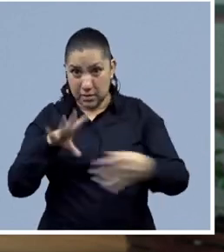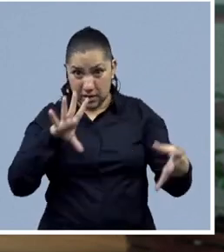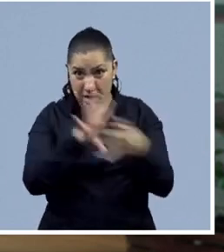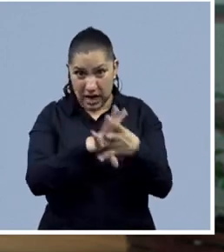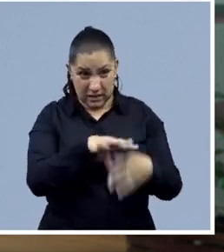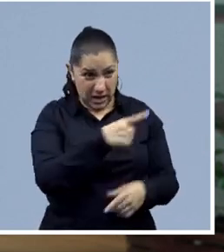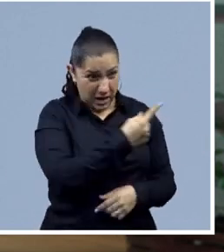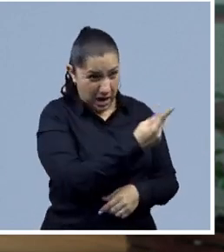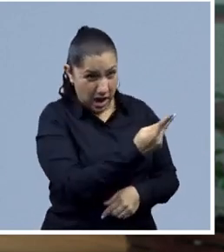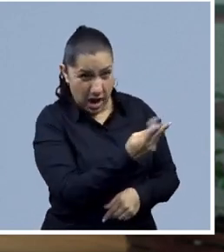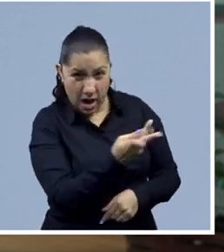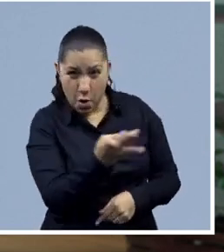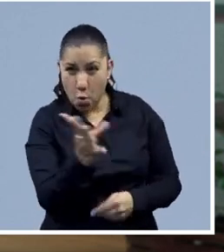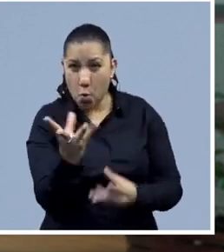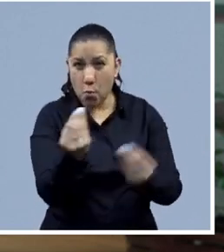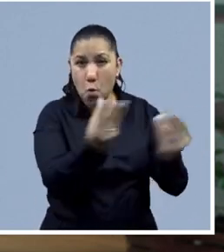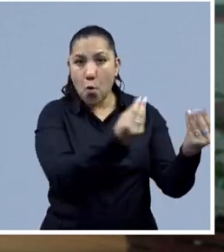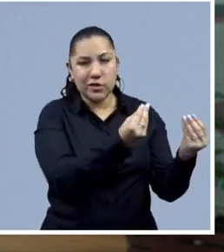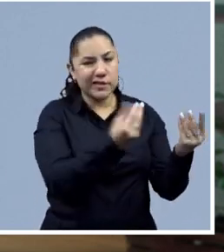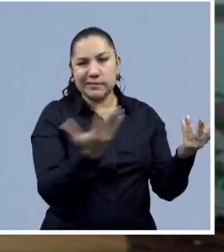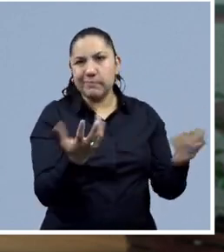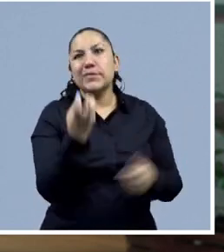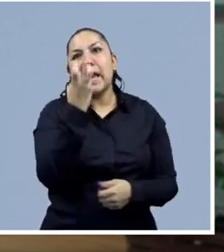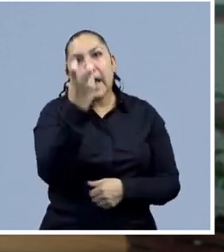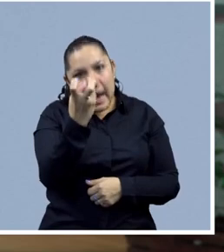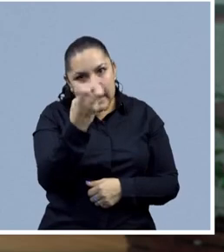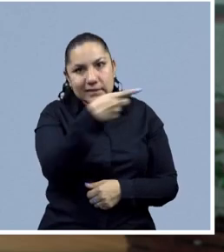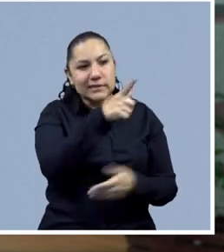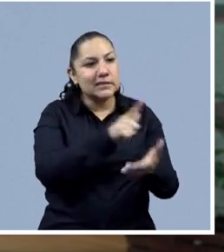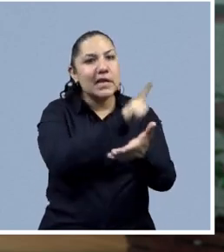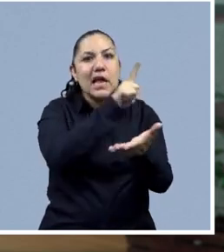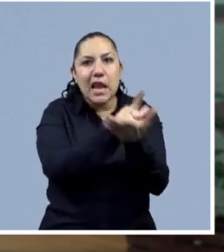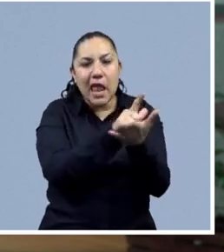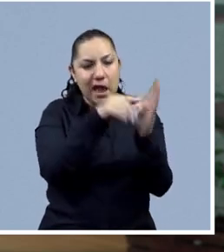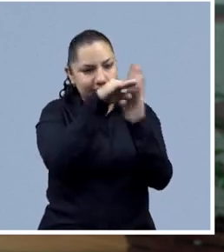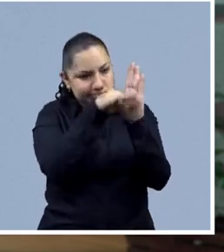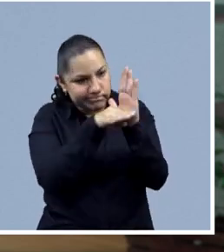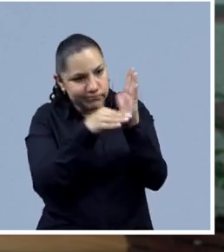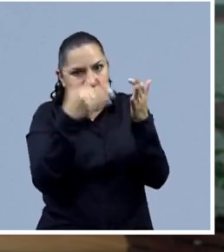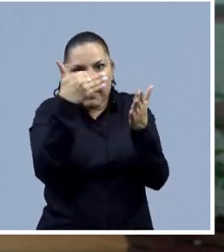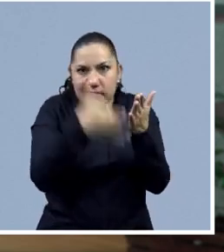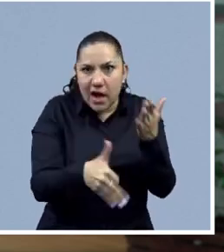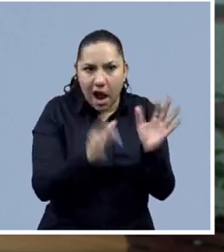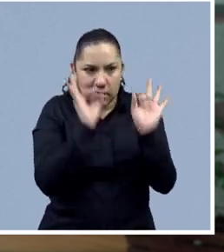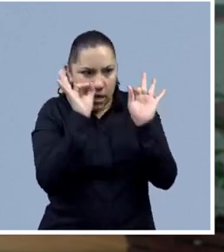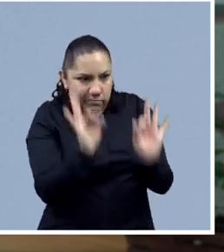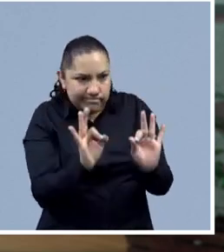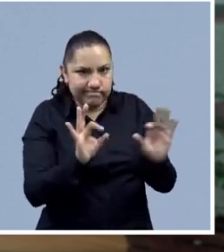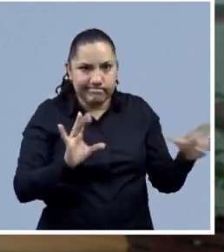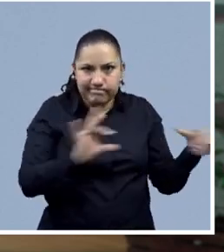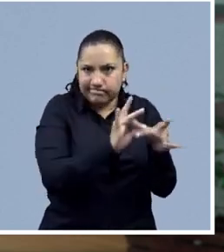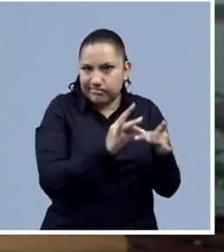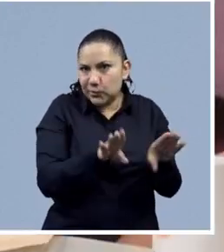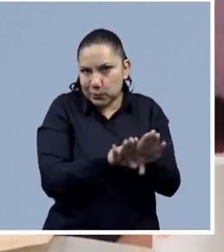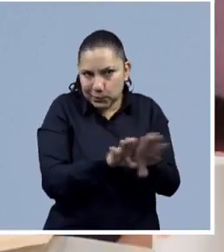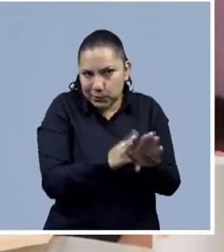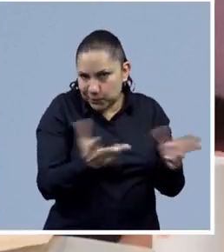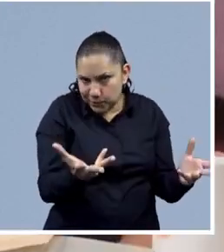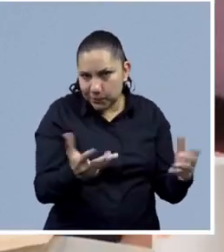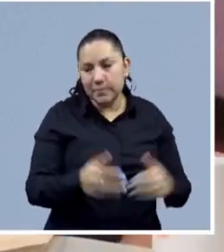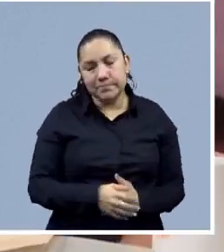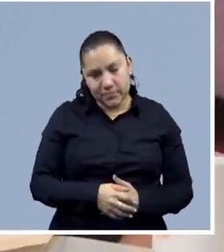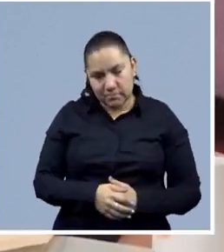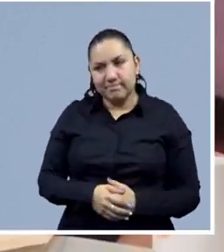exacto, cómo se maneja eso es también de esa parte de los vacíos que platicábamos anteriormente. otro tema para... Exacto. Pues nos quedamos sin